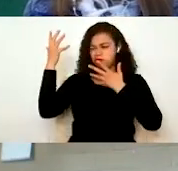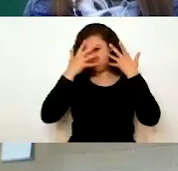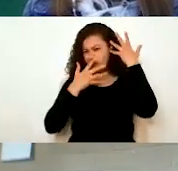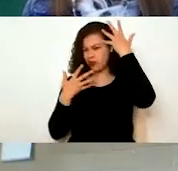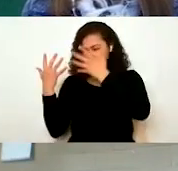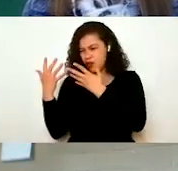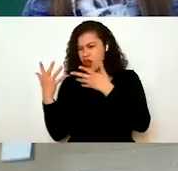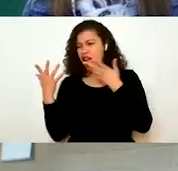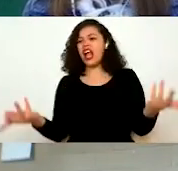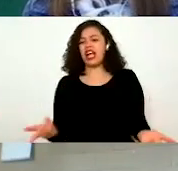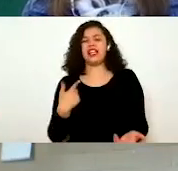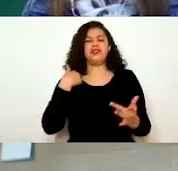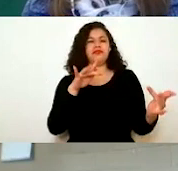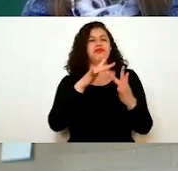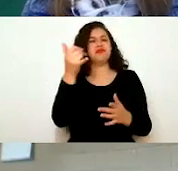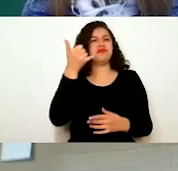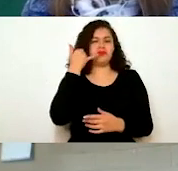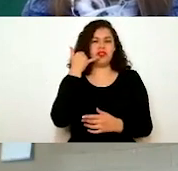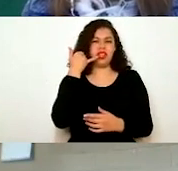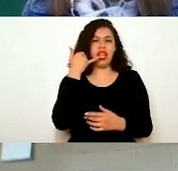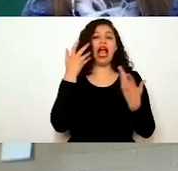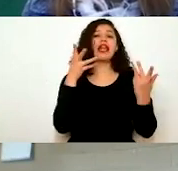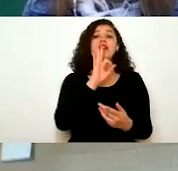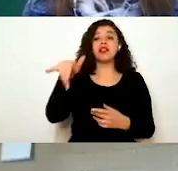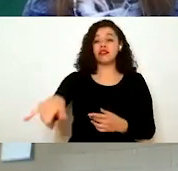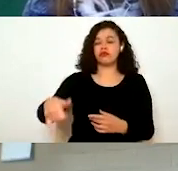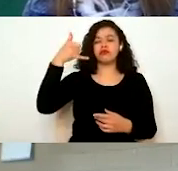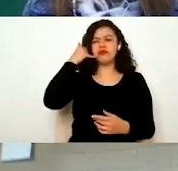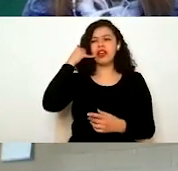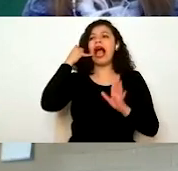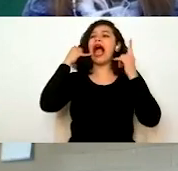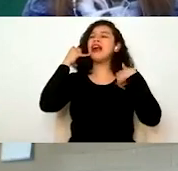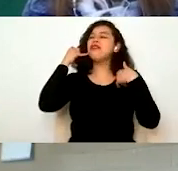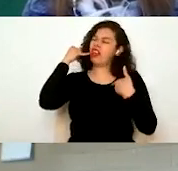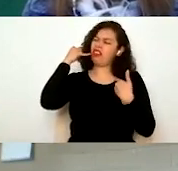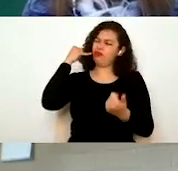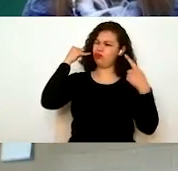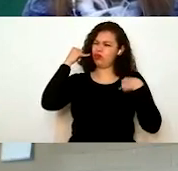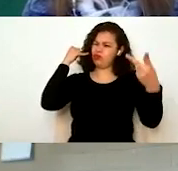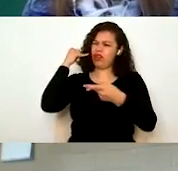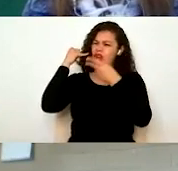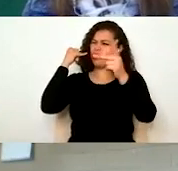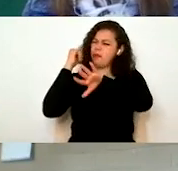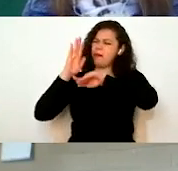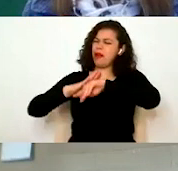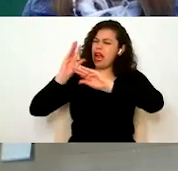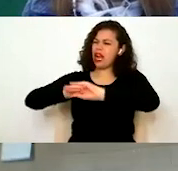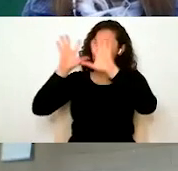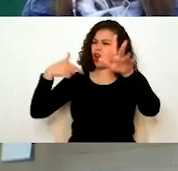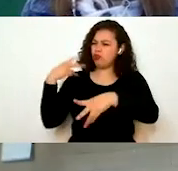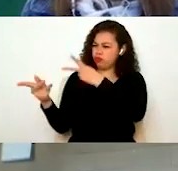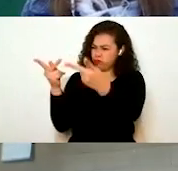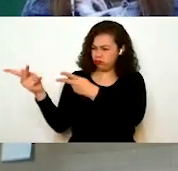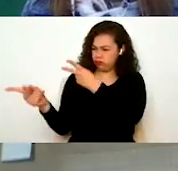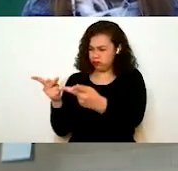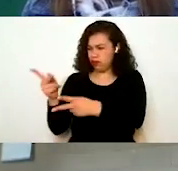contactar. Si es por teléfono, pues, en el momento se les hacen las preguntas para tener todo como muy claro y poderles dar una